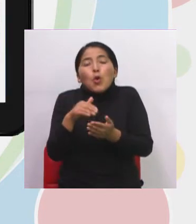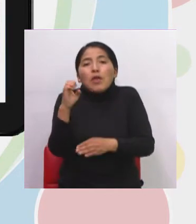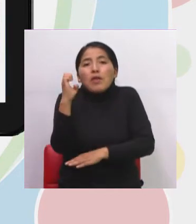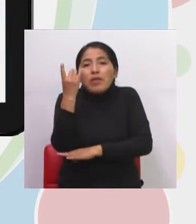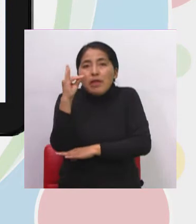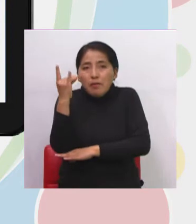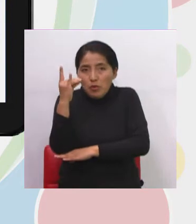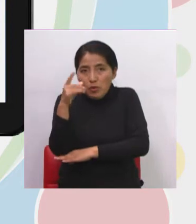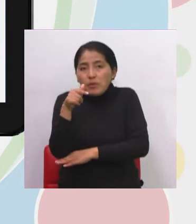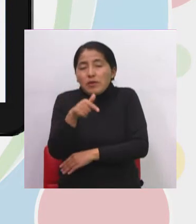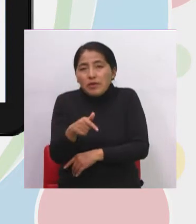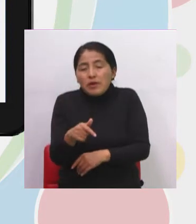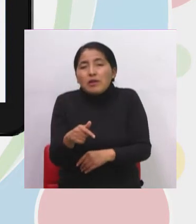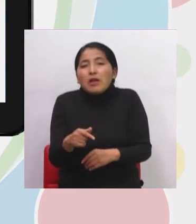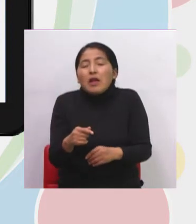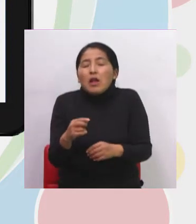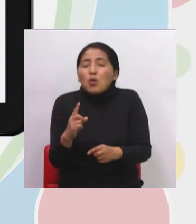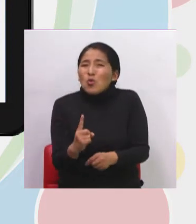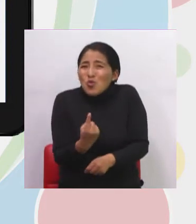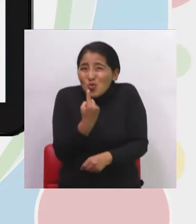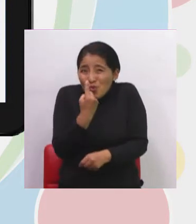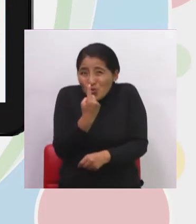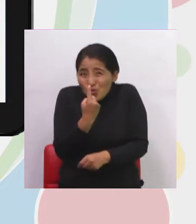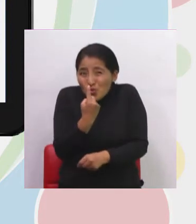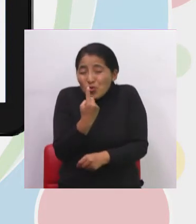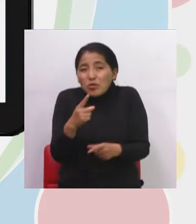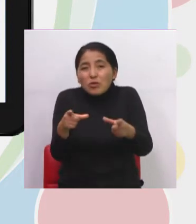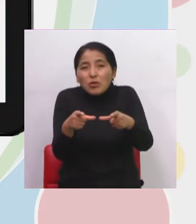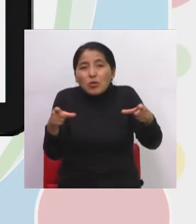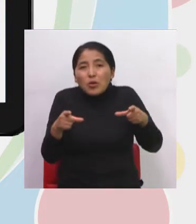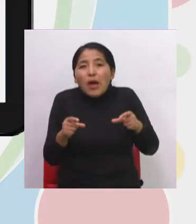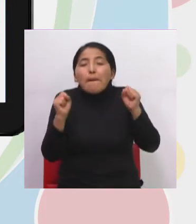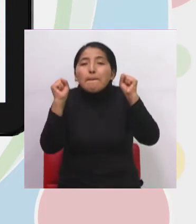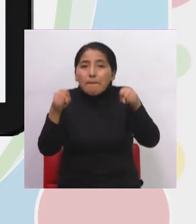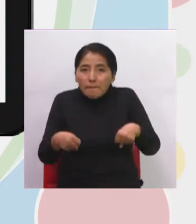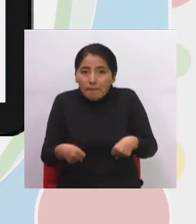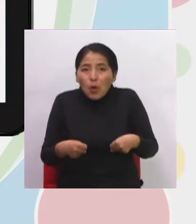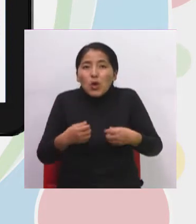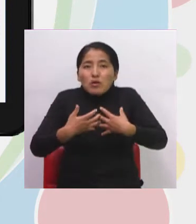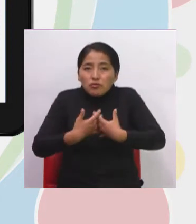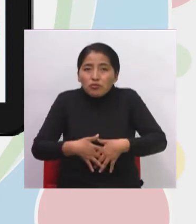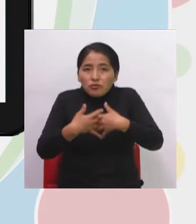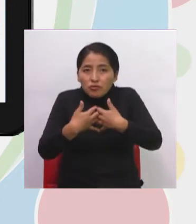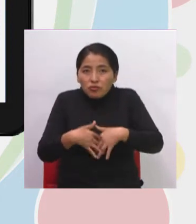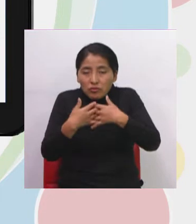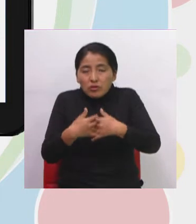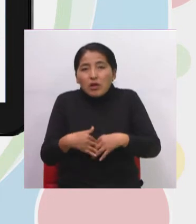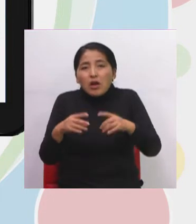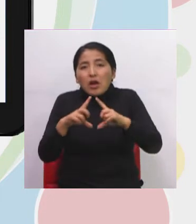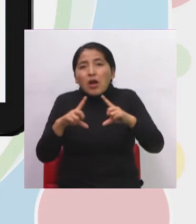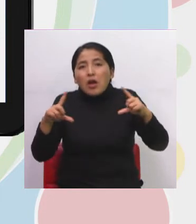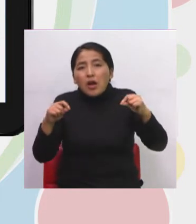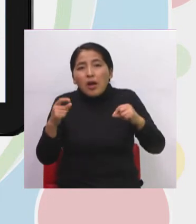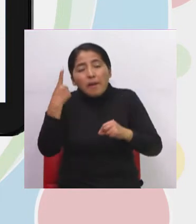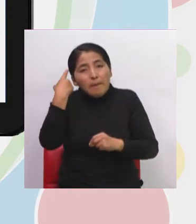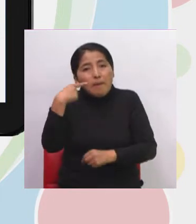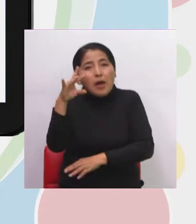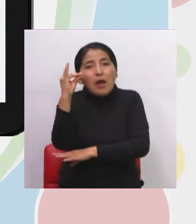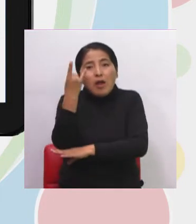autorizado de poder fabricar los billetes de diferentes cortes para nuestro país.